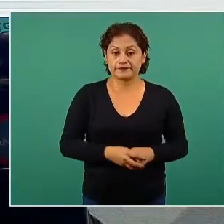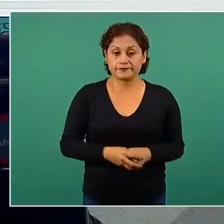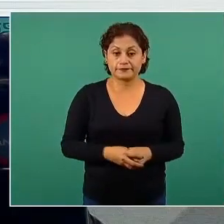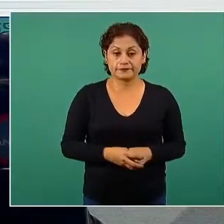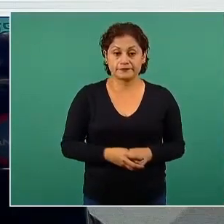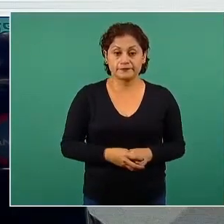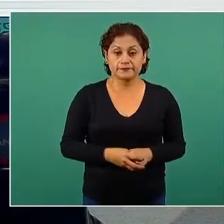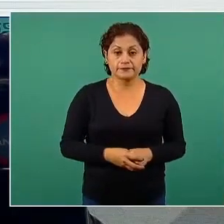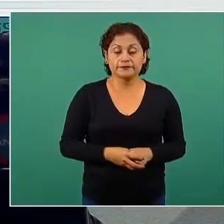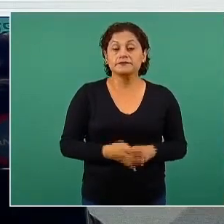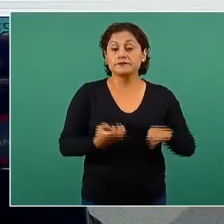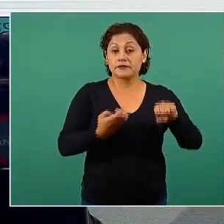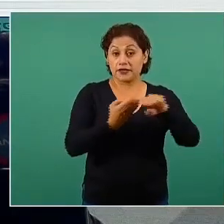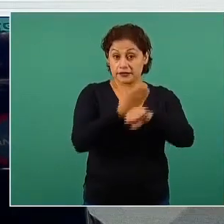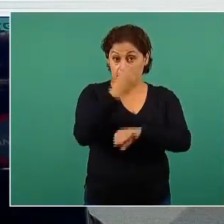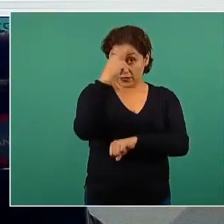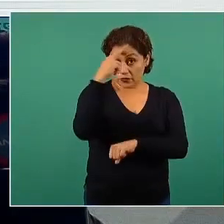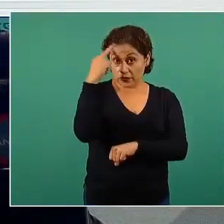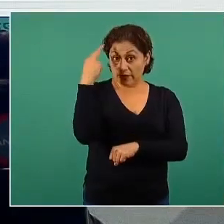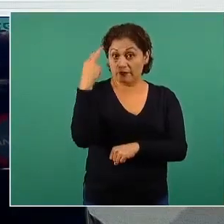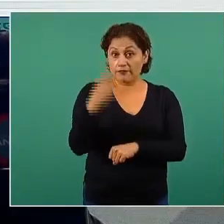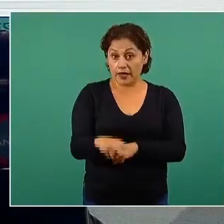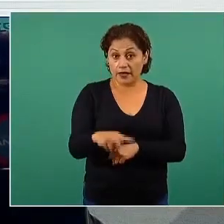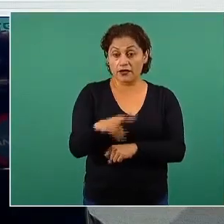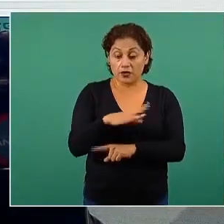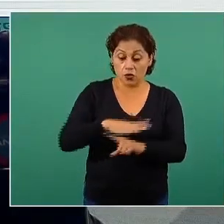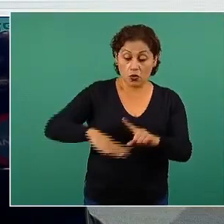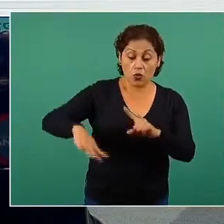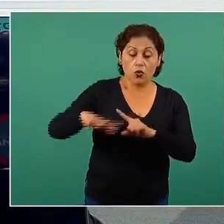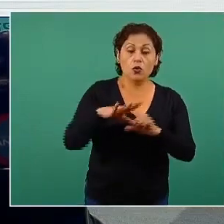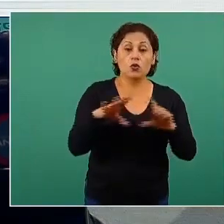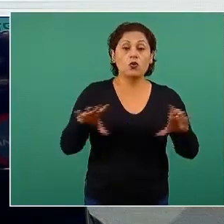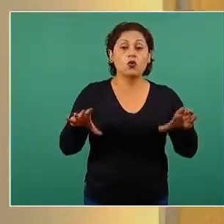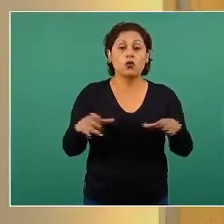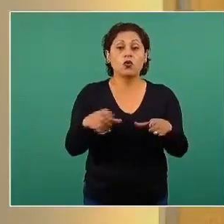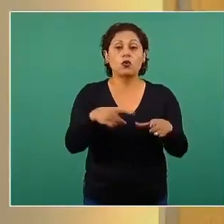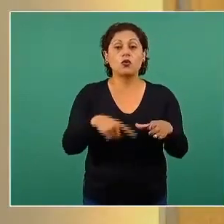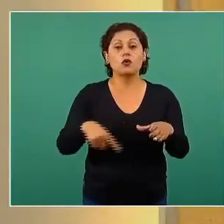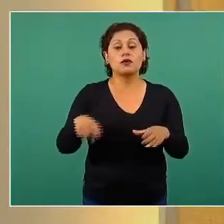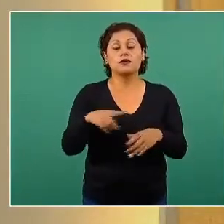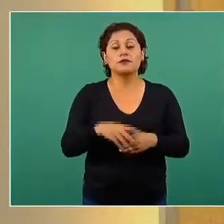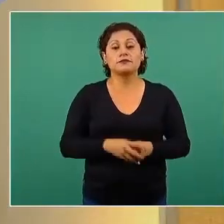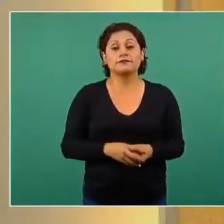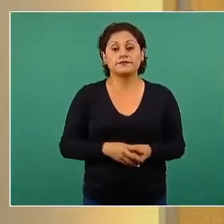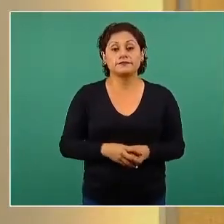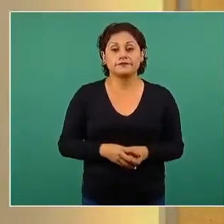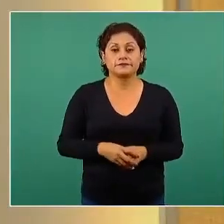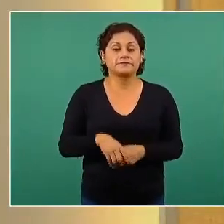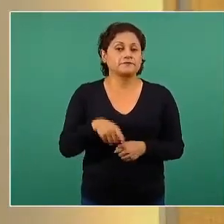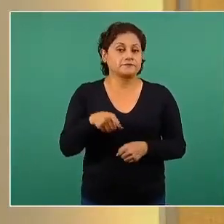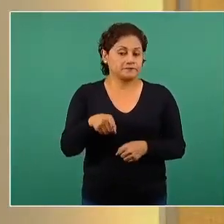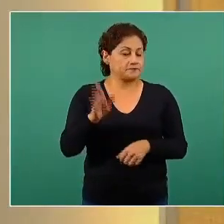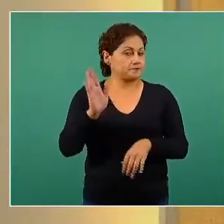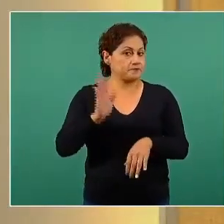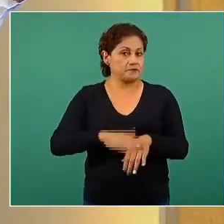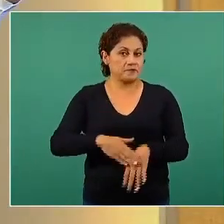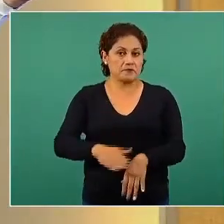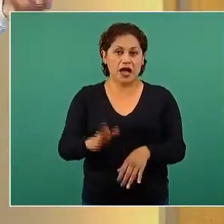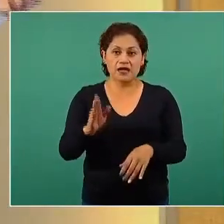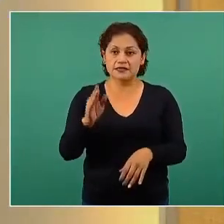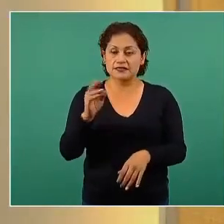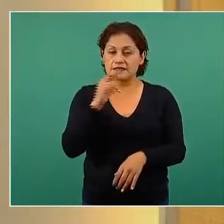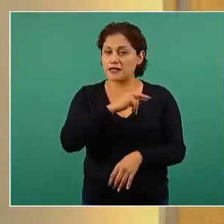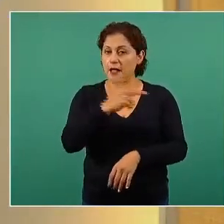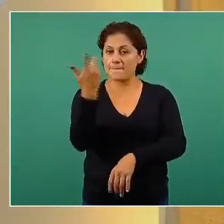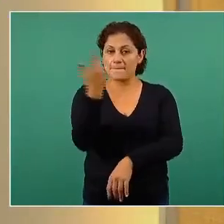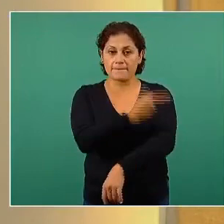El Estado de México es, ahorita, como va avanzando, quien más aplicó en